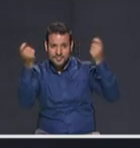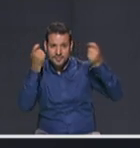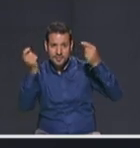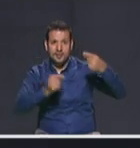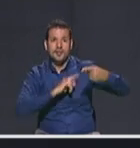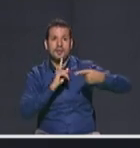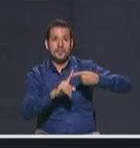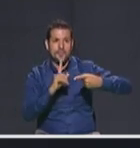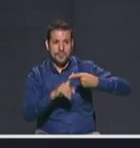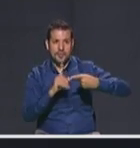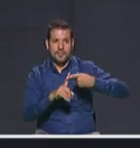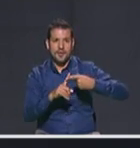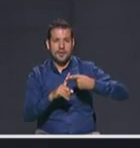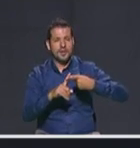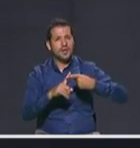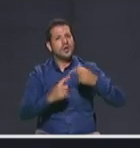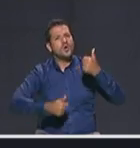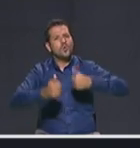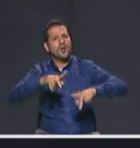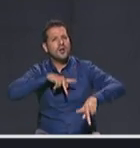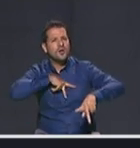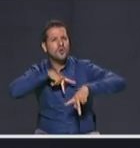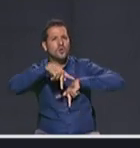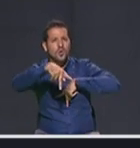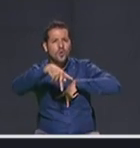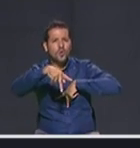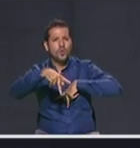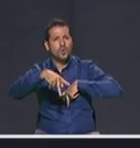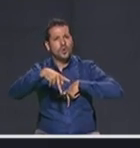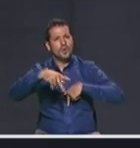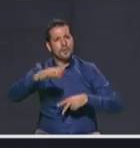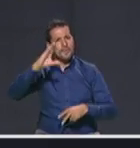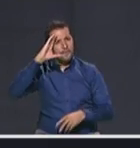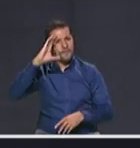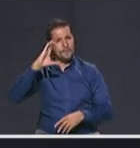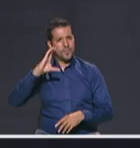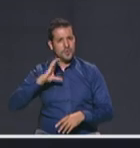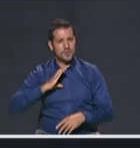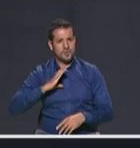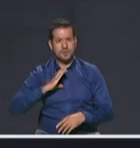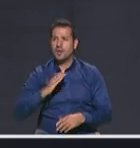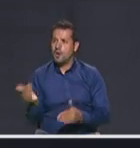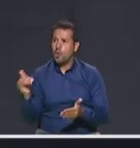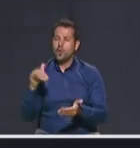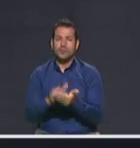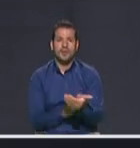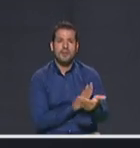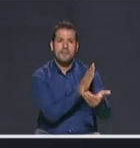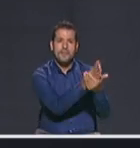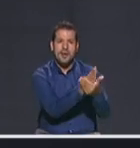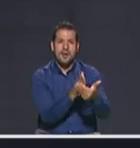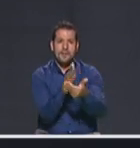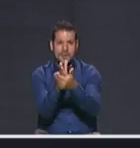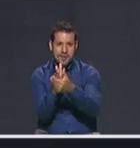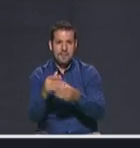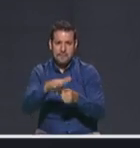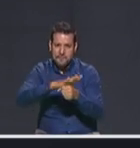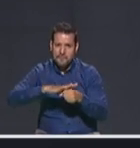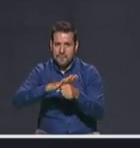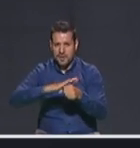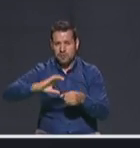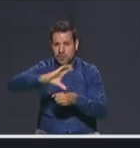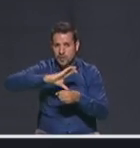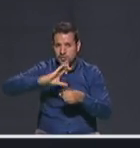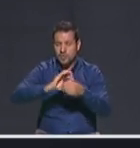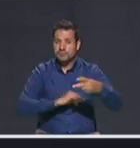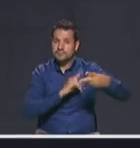es redefinir el rol de la autoridad en la ciudad, que significa que la policía vuelva a todos los barrios de la ciudad. En segundo lugar,